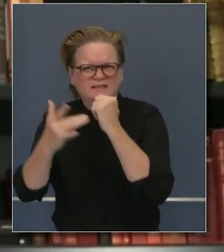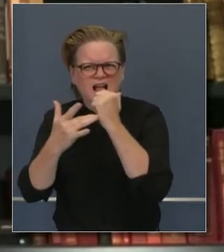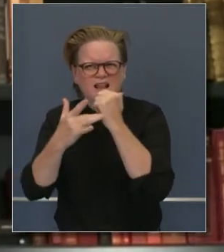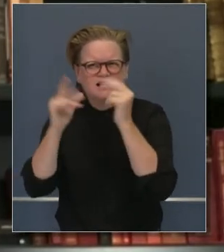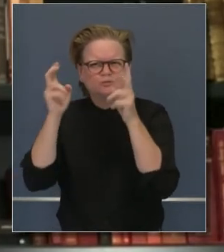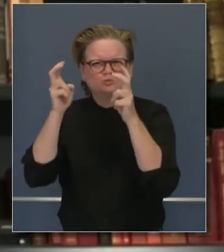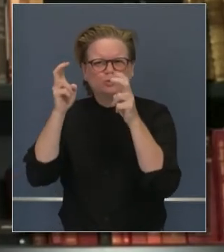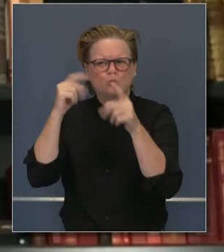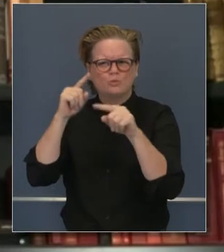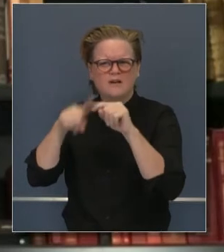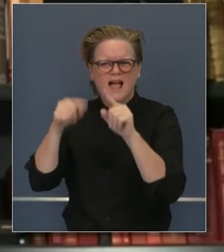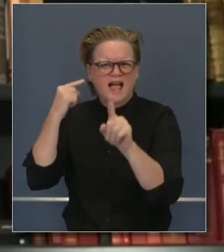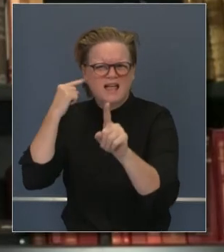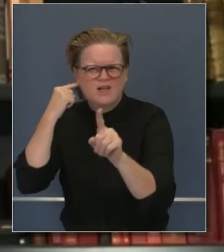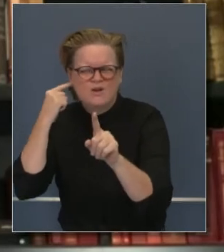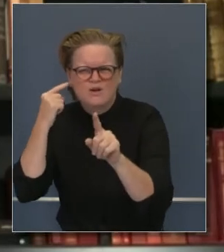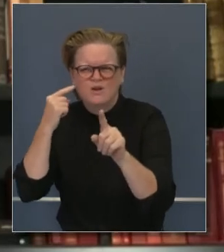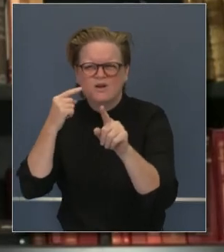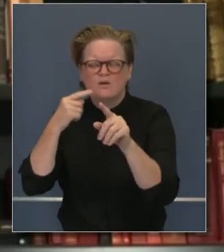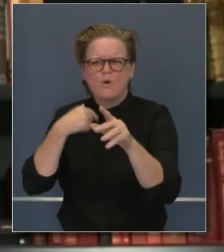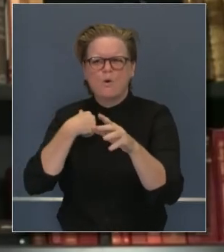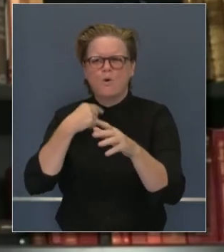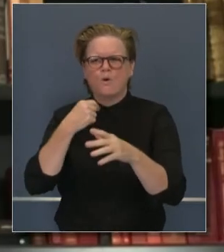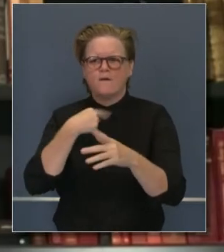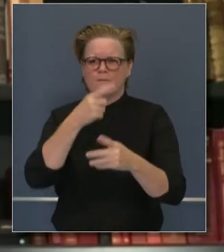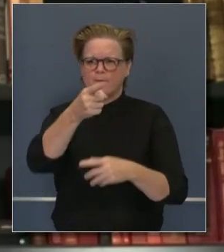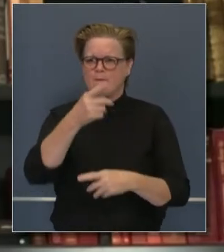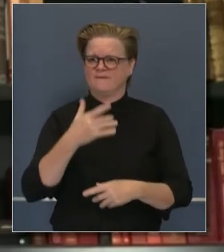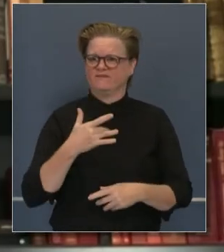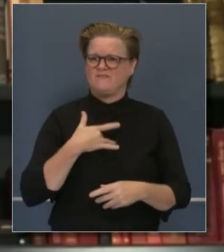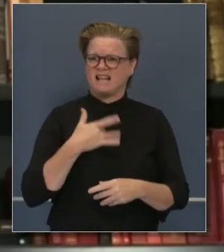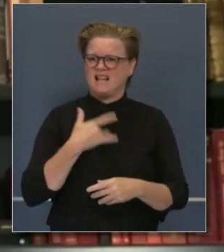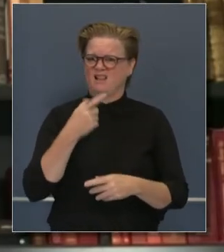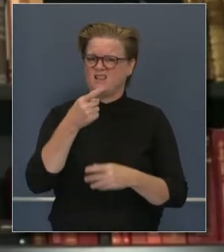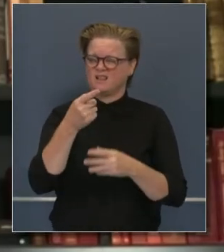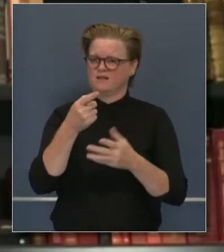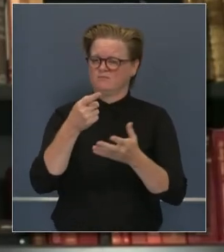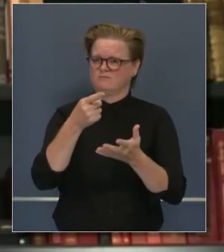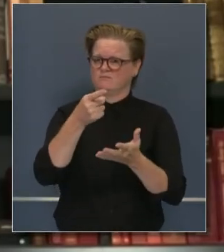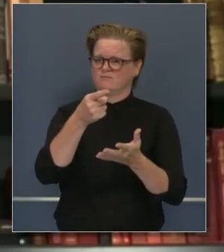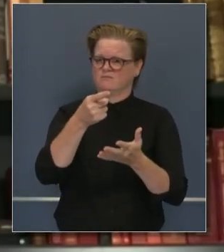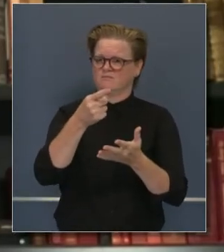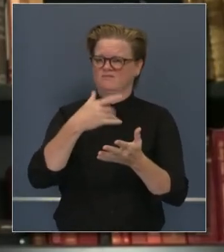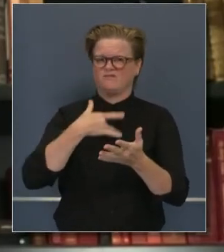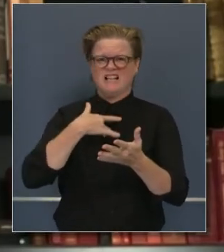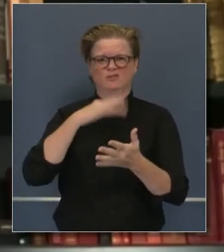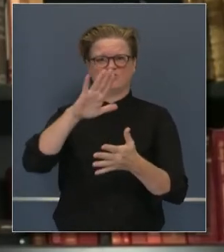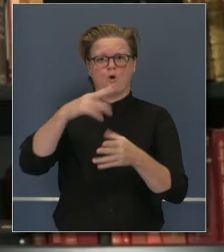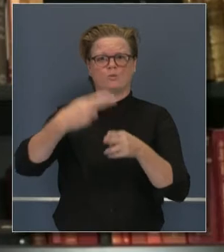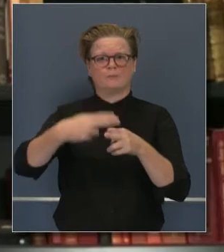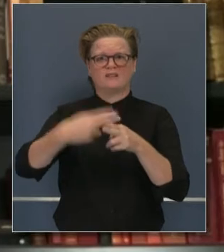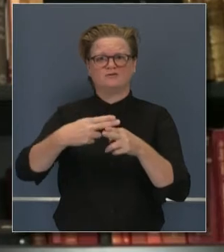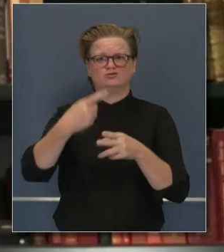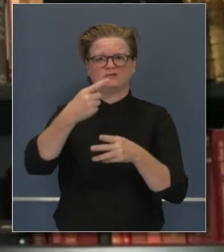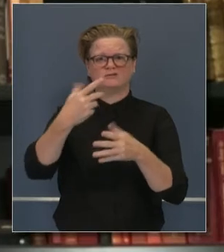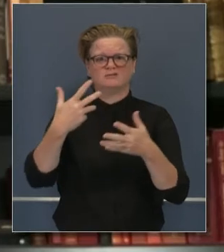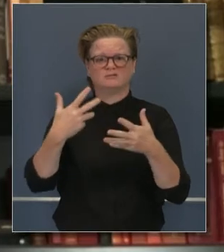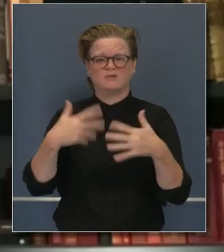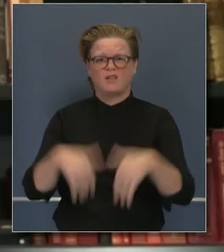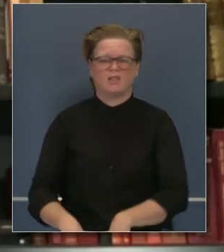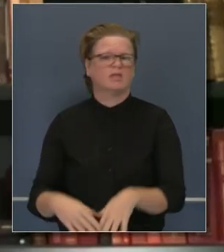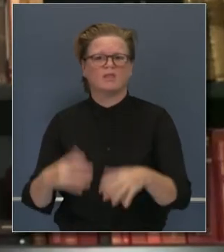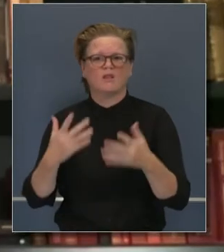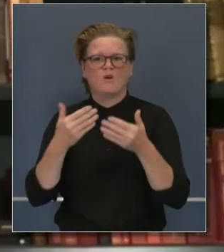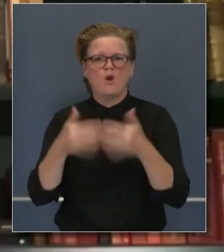Él quería saber si usted ha perdido credibilidad después que se circuló una